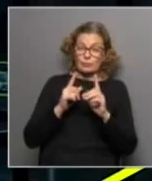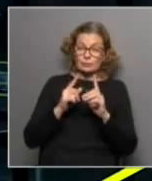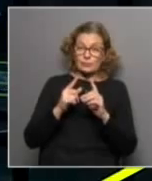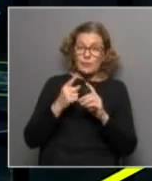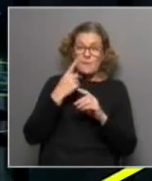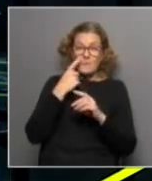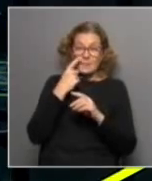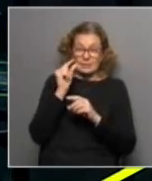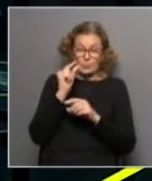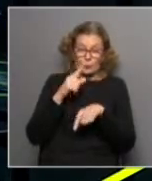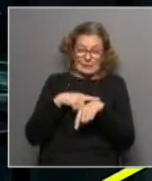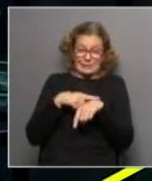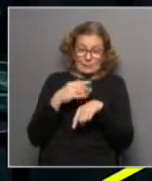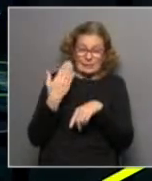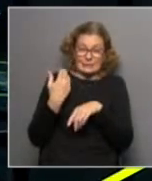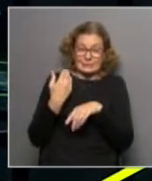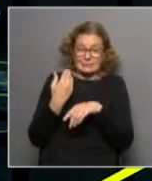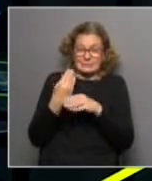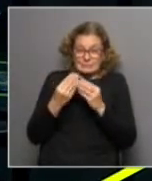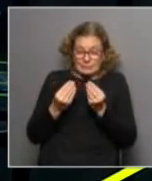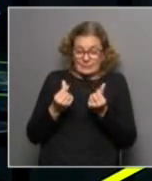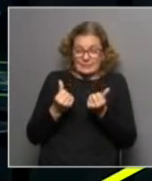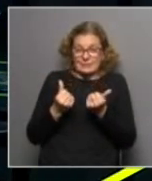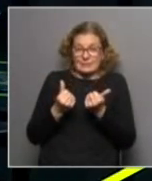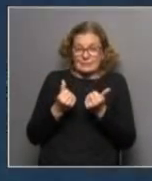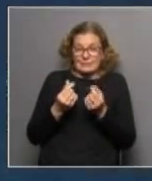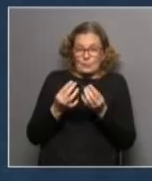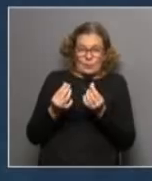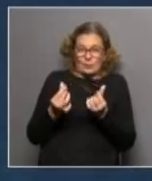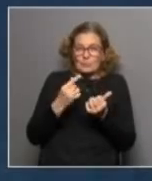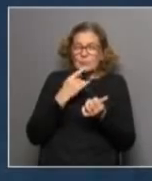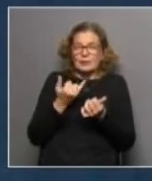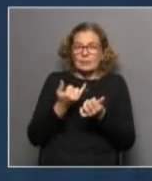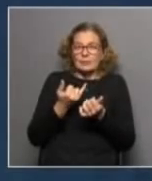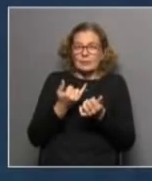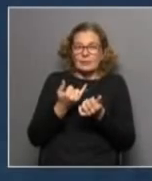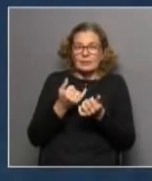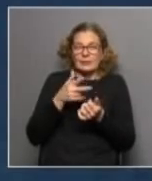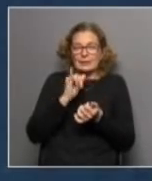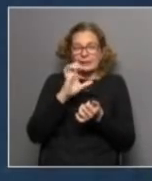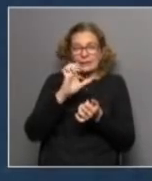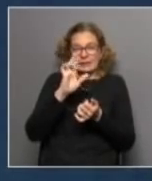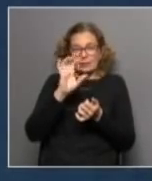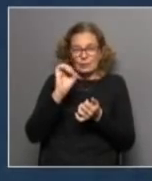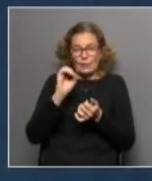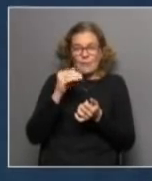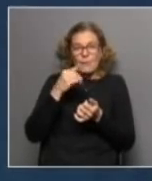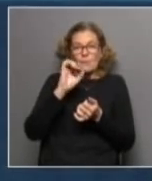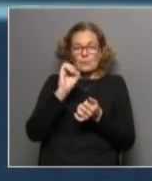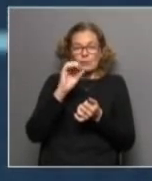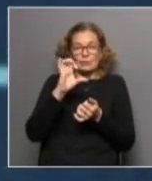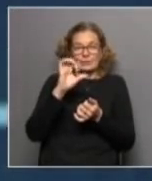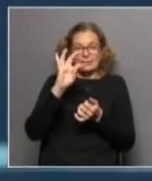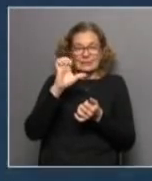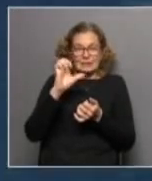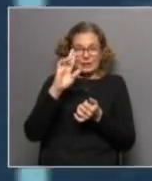papá hace muy poquito y tengo muy en el dedillo lo que es tomar el hierro tenés que tomar el biosterol que es la vitamina D